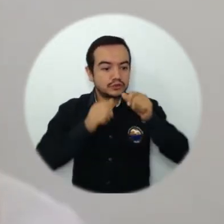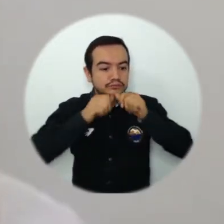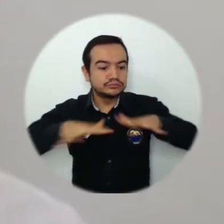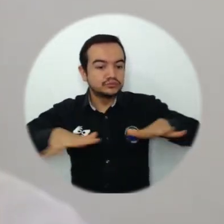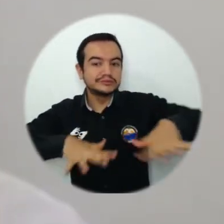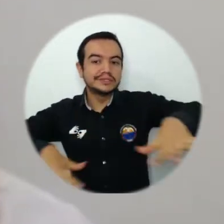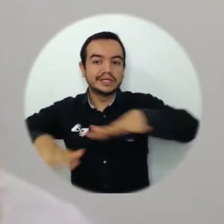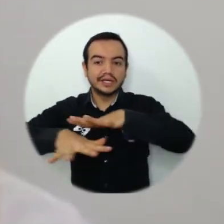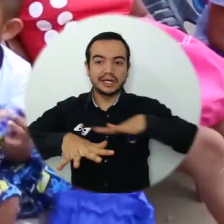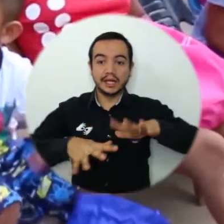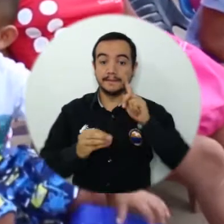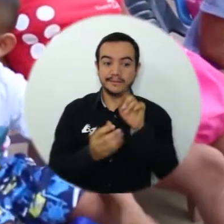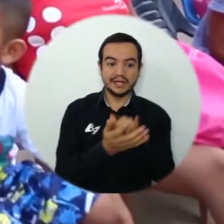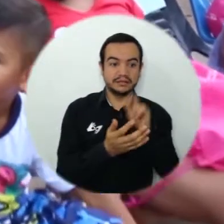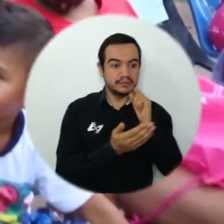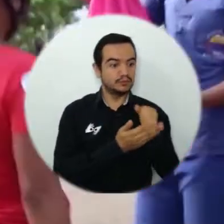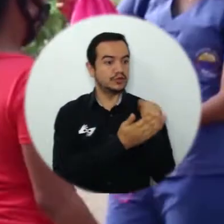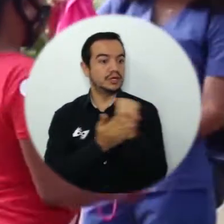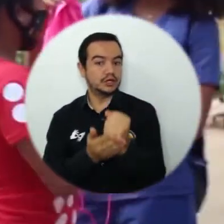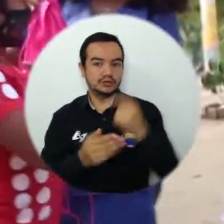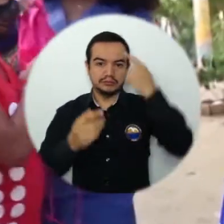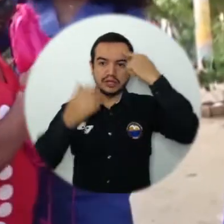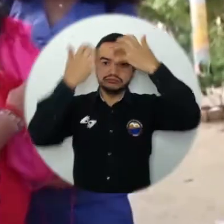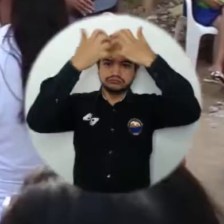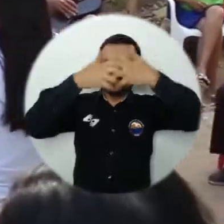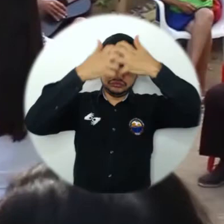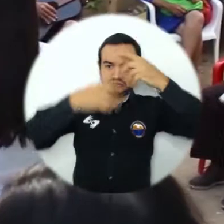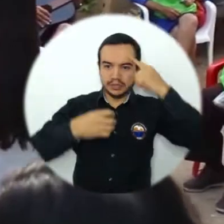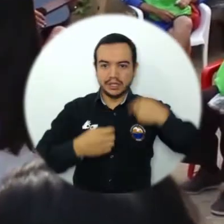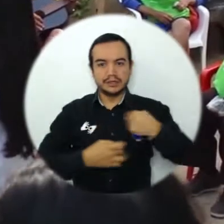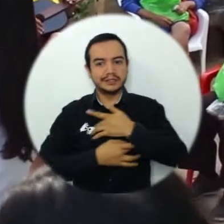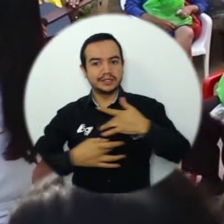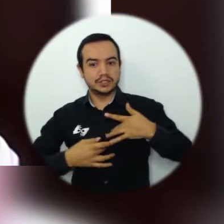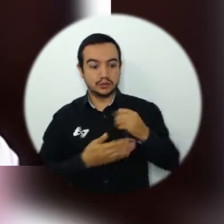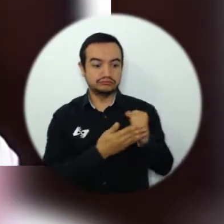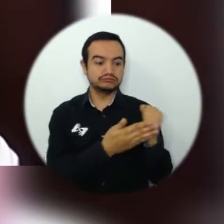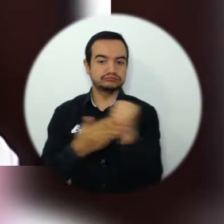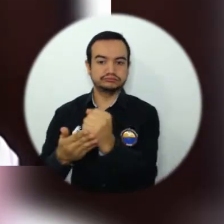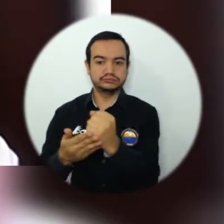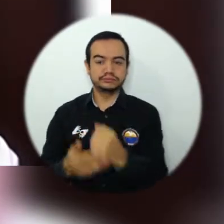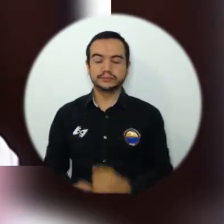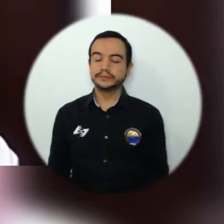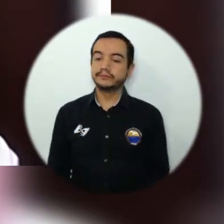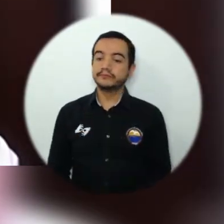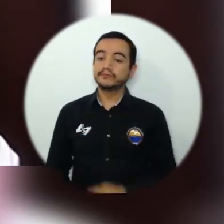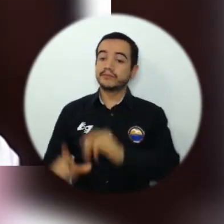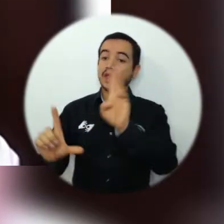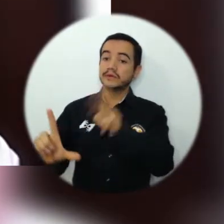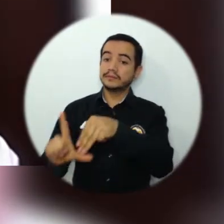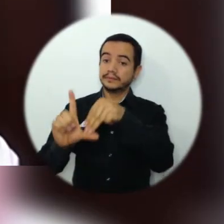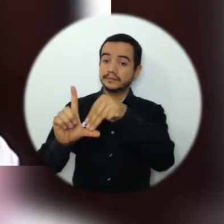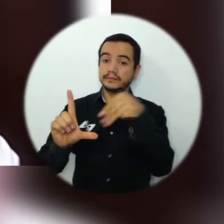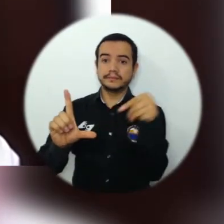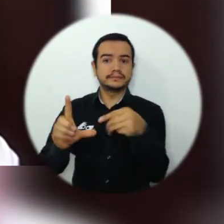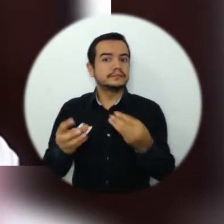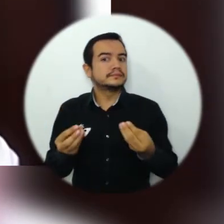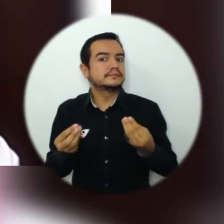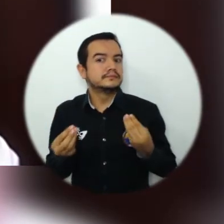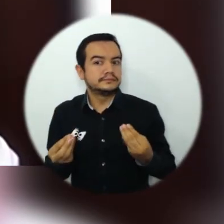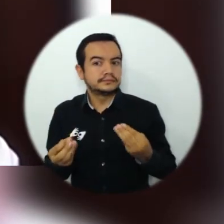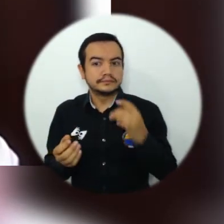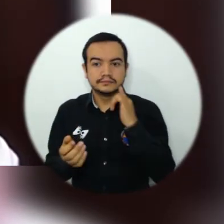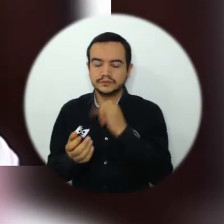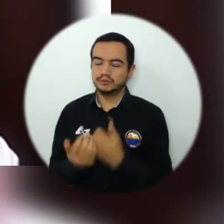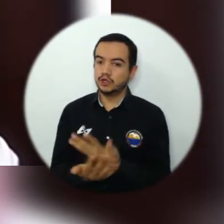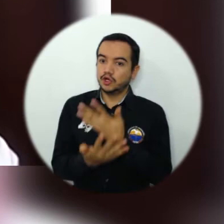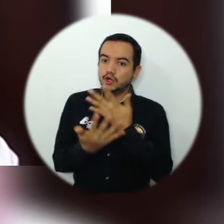son los procesos de mantenimiento de la salud mental en las diversas comunidades. Será un posgrado que genere muchas